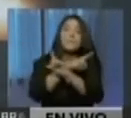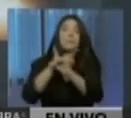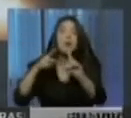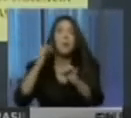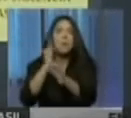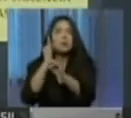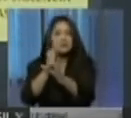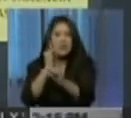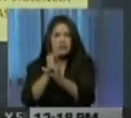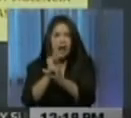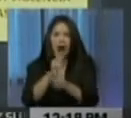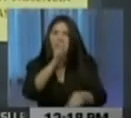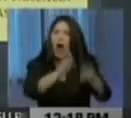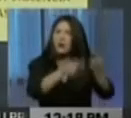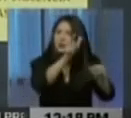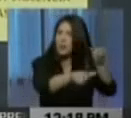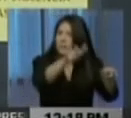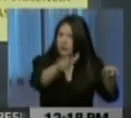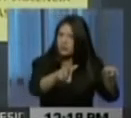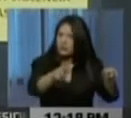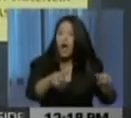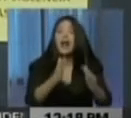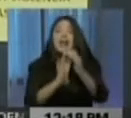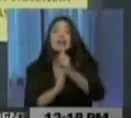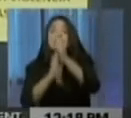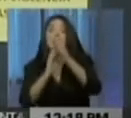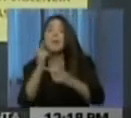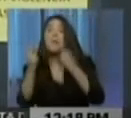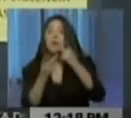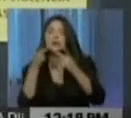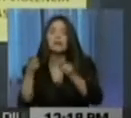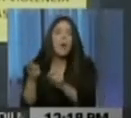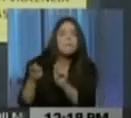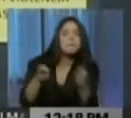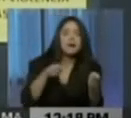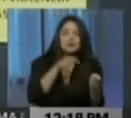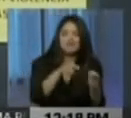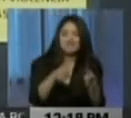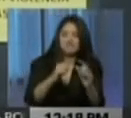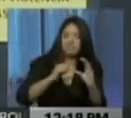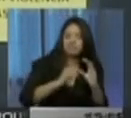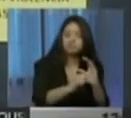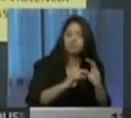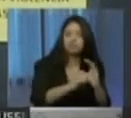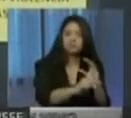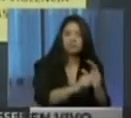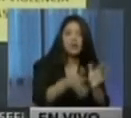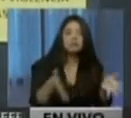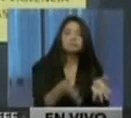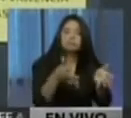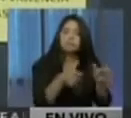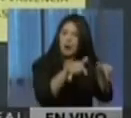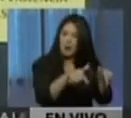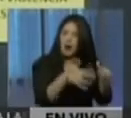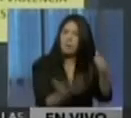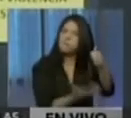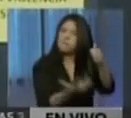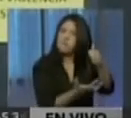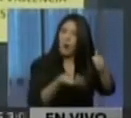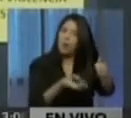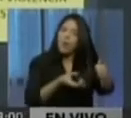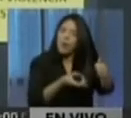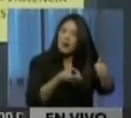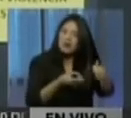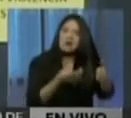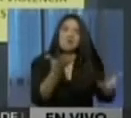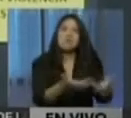que son contratados por activistas políticos de la derecha nacional reclutan e incitan a personas a guarimbiar con